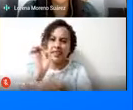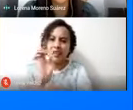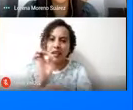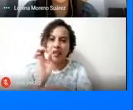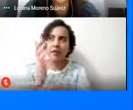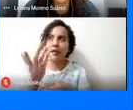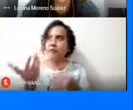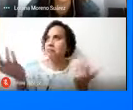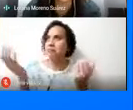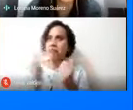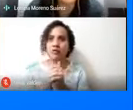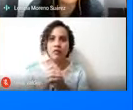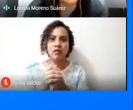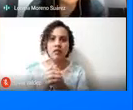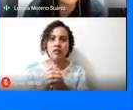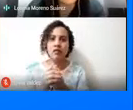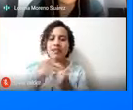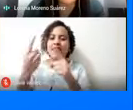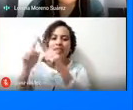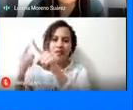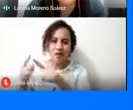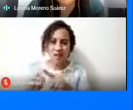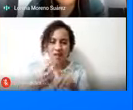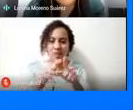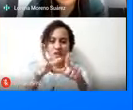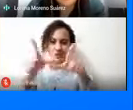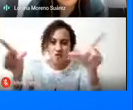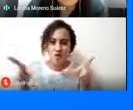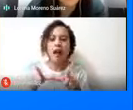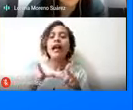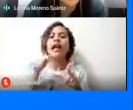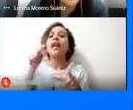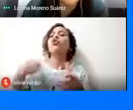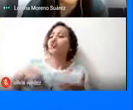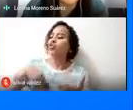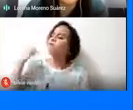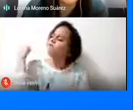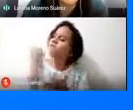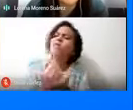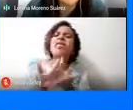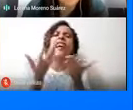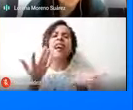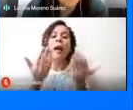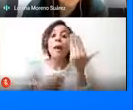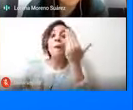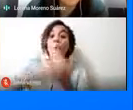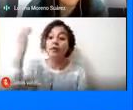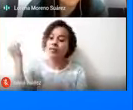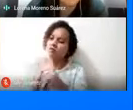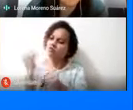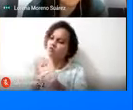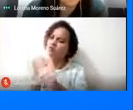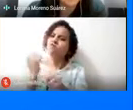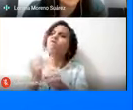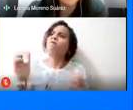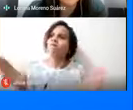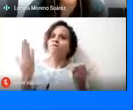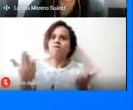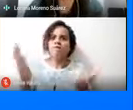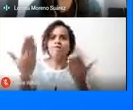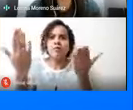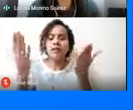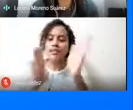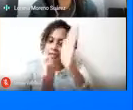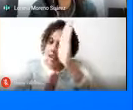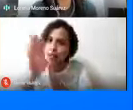los diferentes destinos, entonces estamos pues en la obligación de empezar a trabajar y a impulsar el